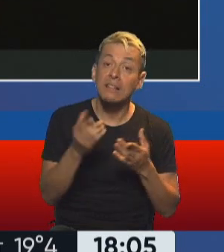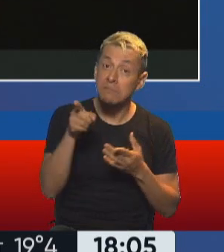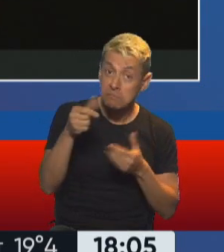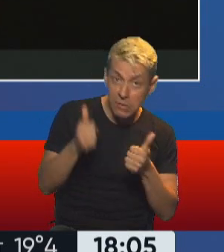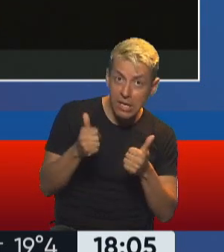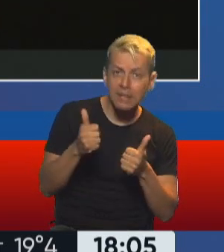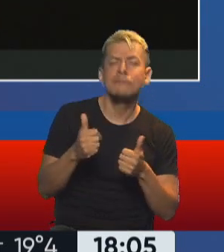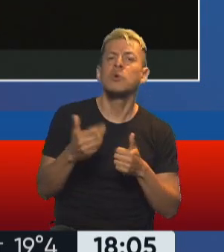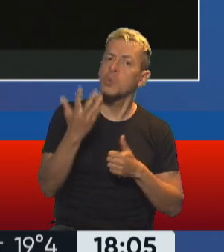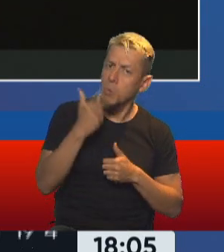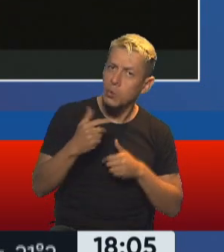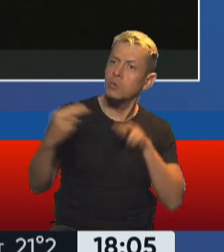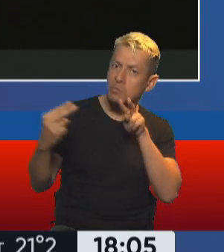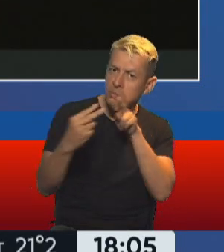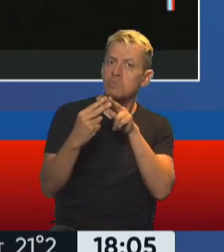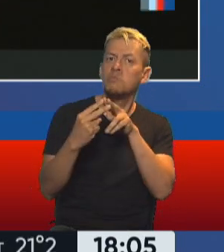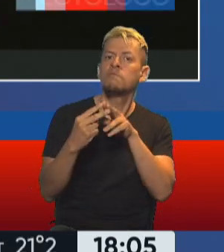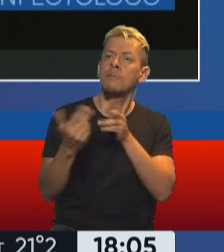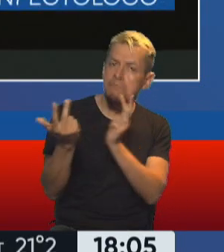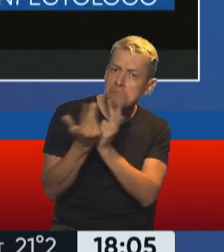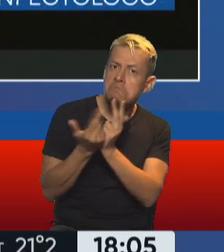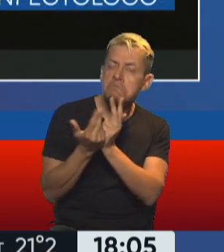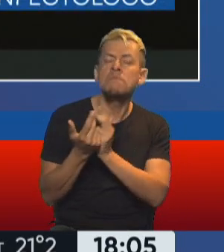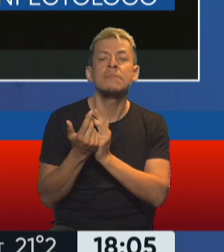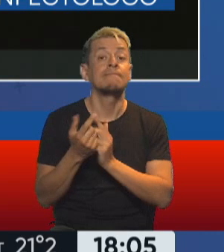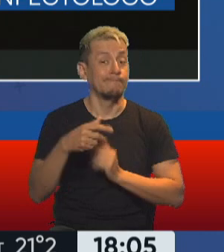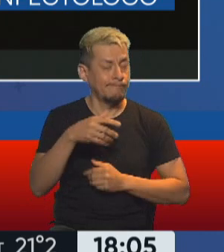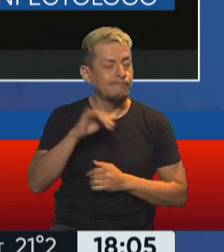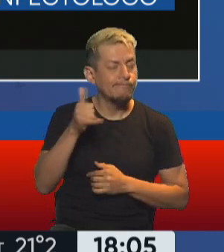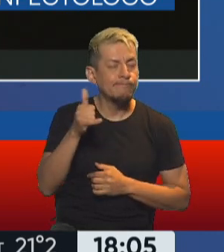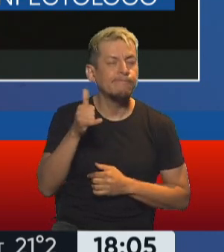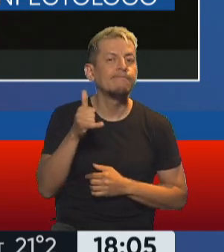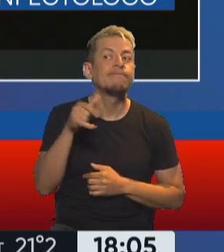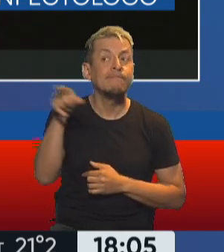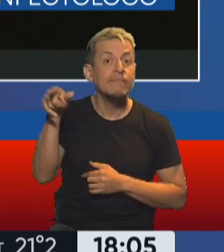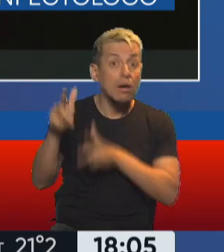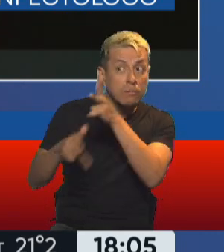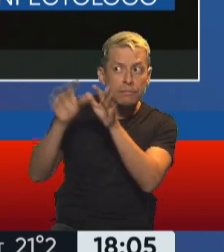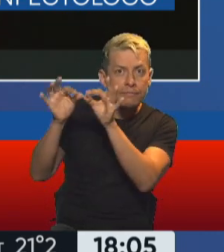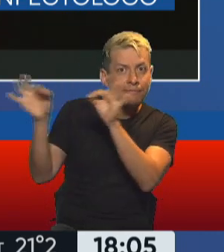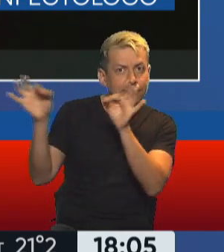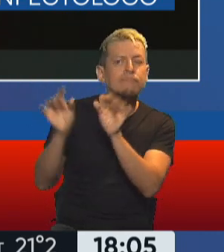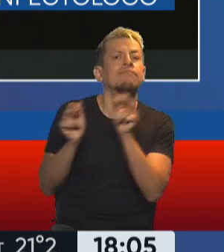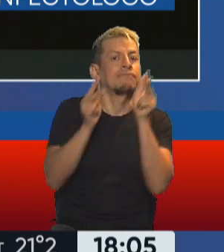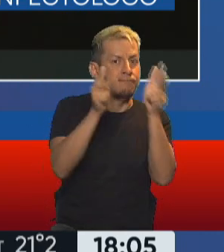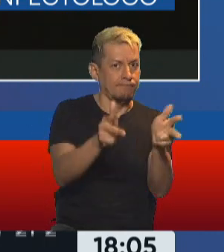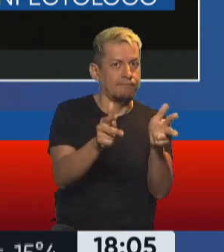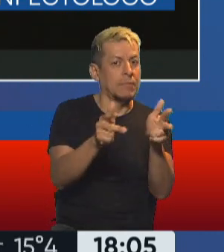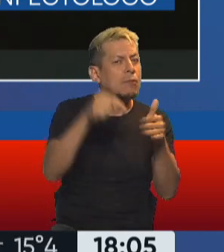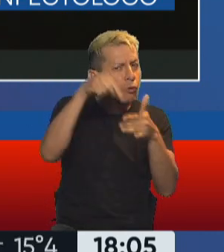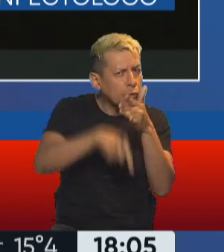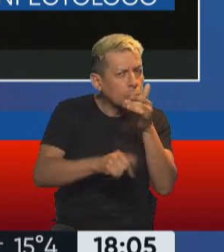gusto de verlo, de escucharlo. Sí, realmente voy a tomar un poco su enunciado como para desarrollar. Era algo